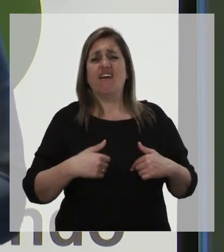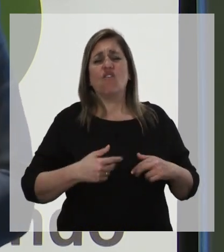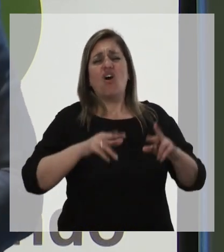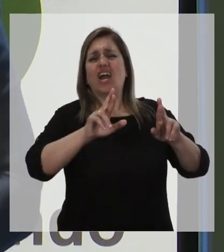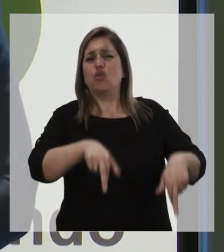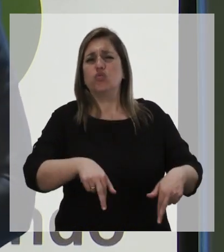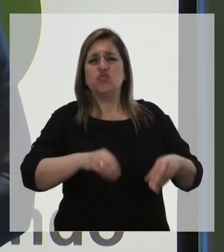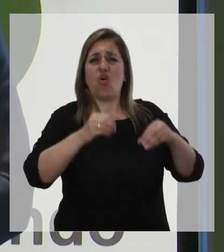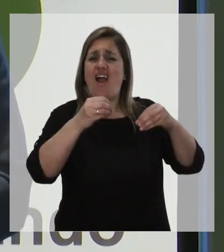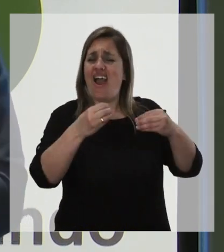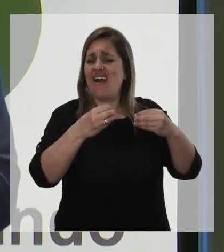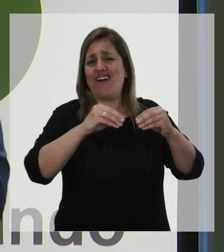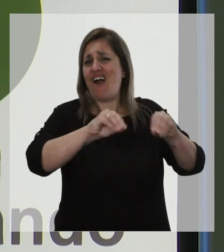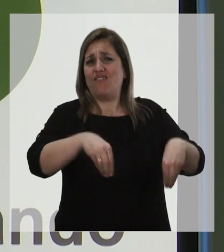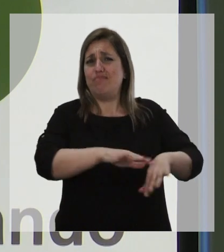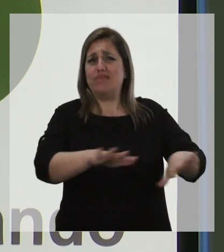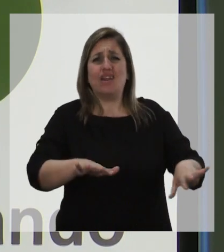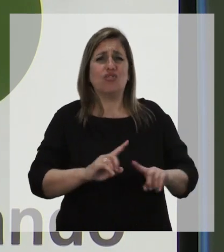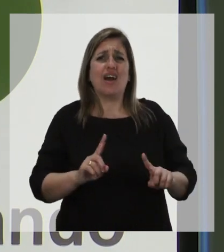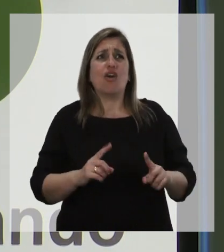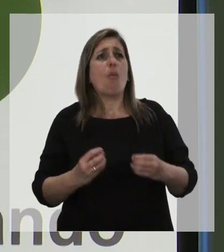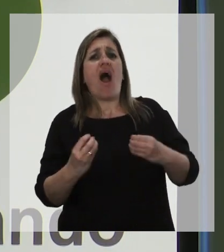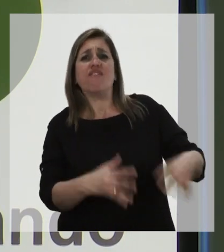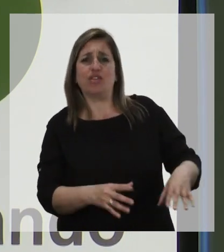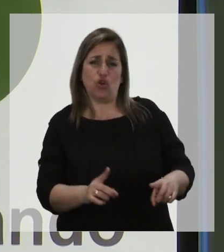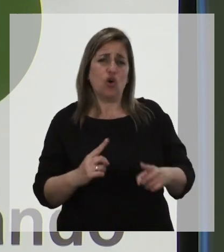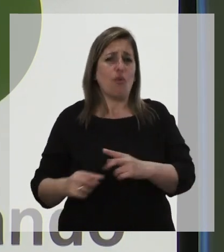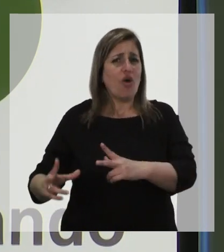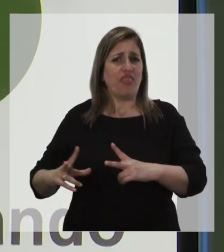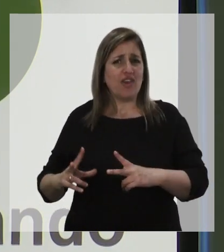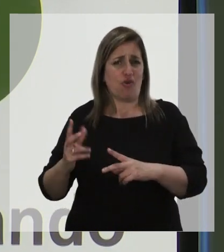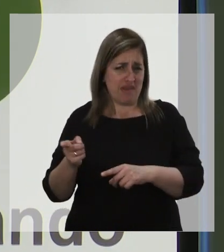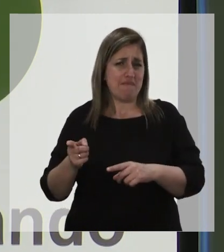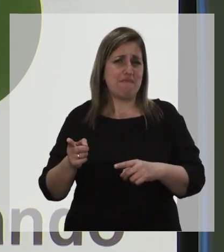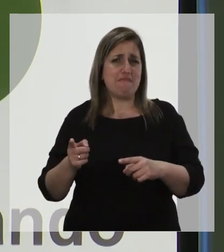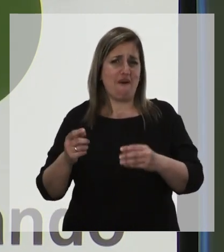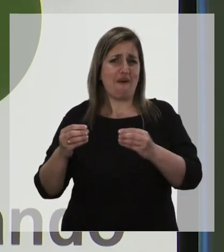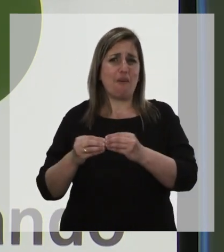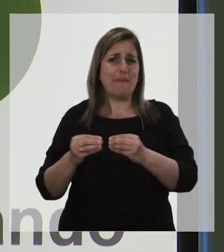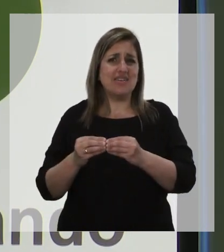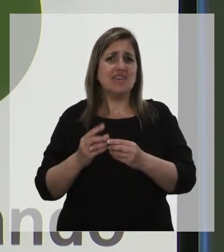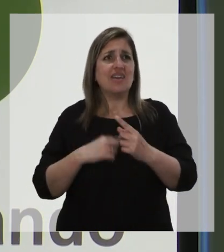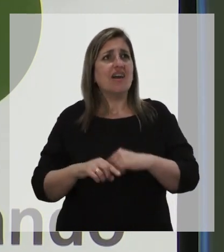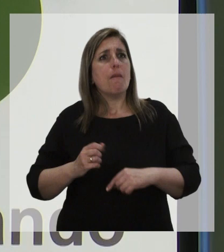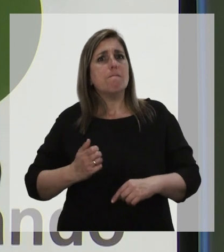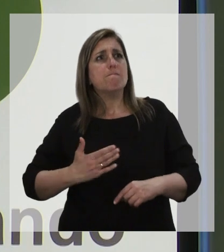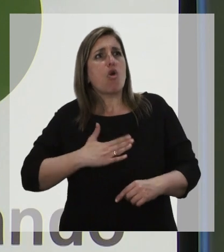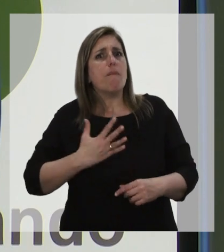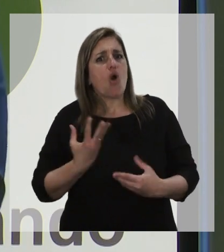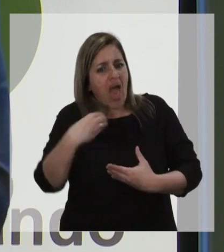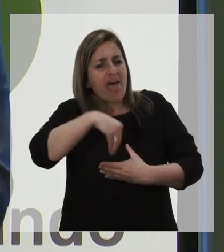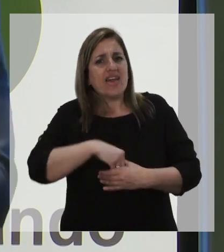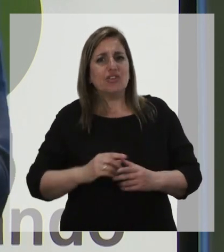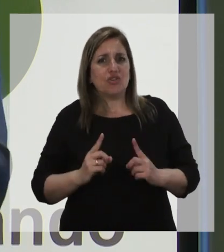voy a bajar los brazos. A ese emprendedor, como también citaba Andrea, que es genético, está en el ADN, pero